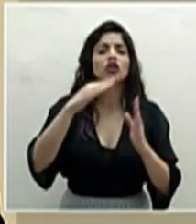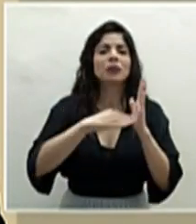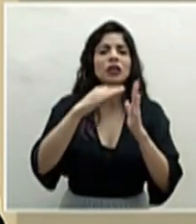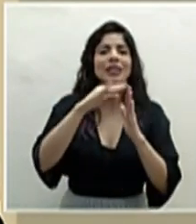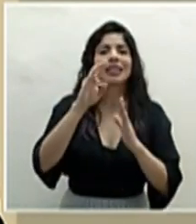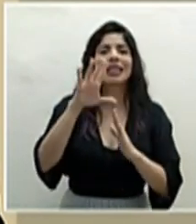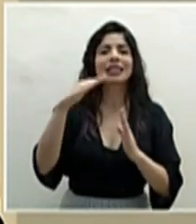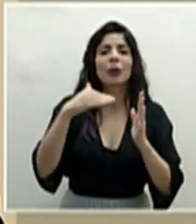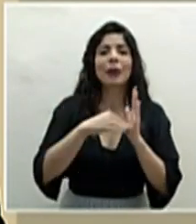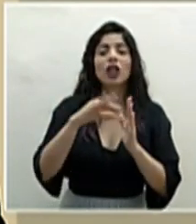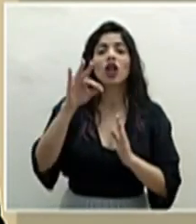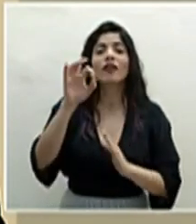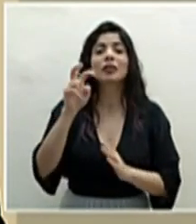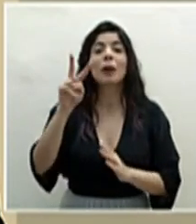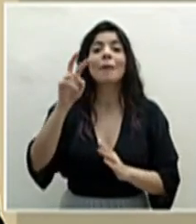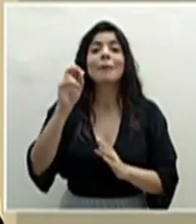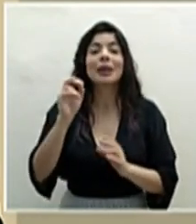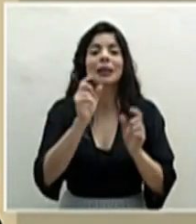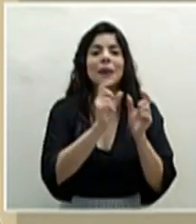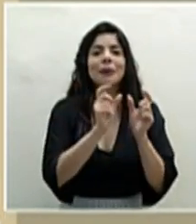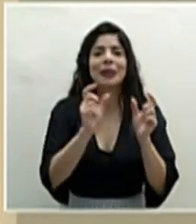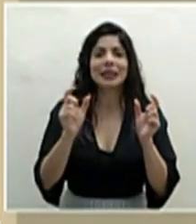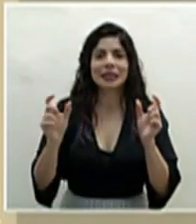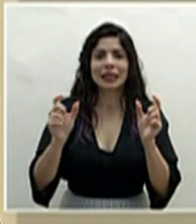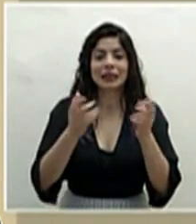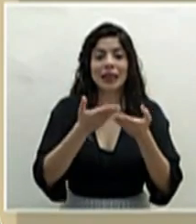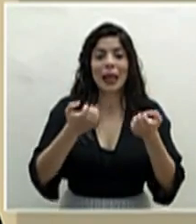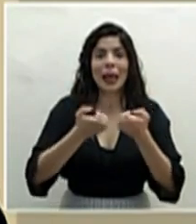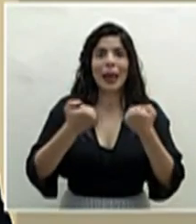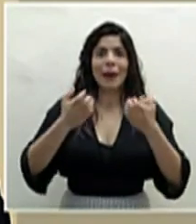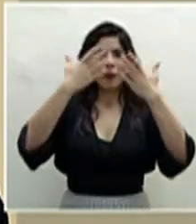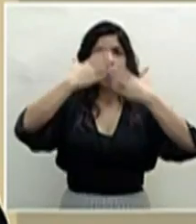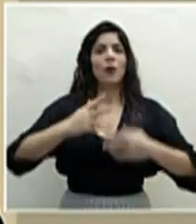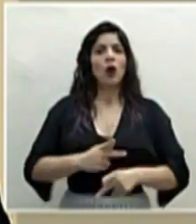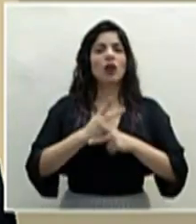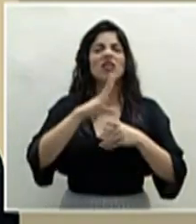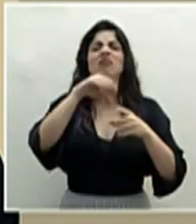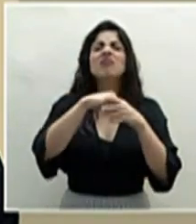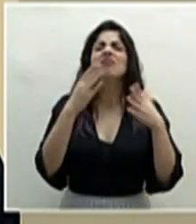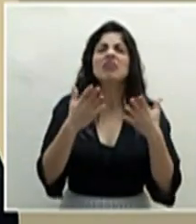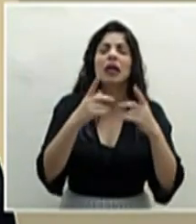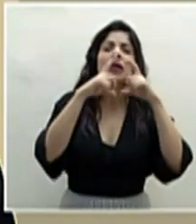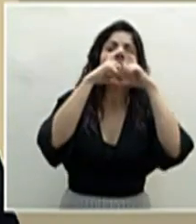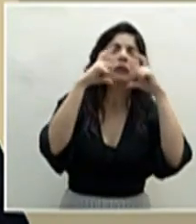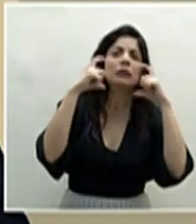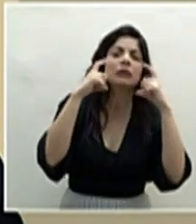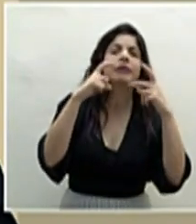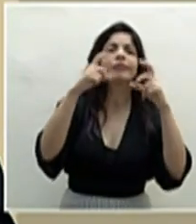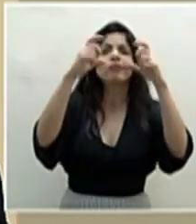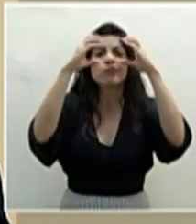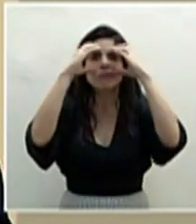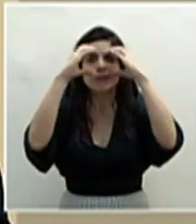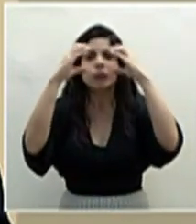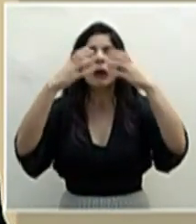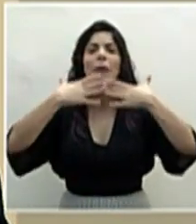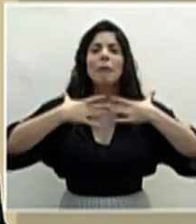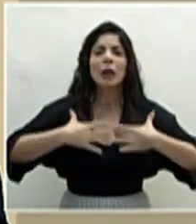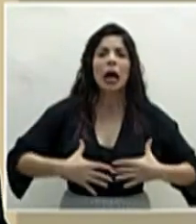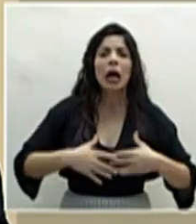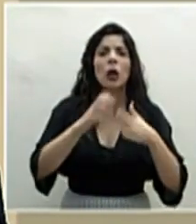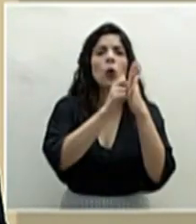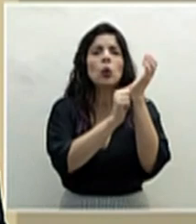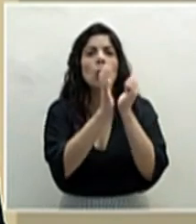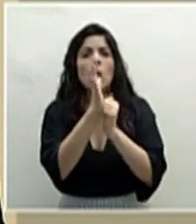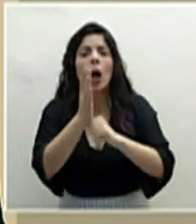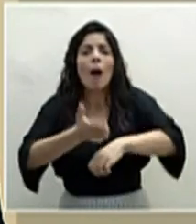.920 piezas de equipo de protección personal. Eso incluye mascarillas, gafas, batas, guantes,